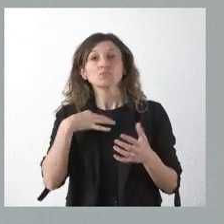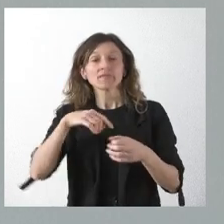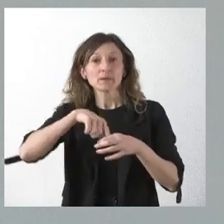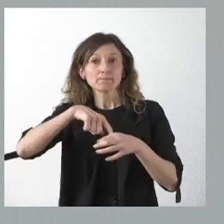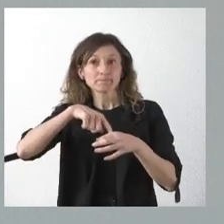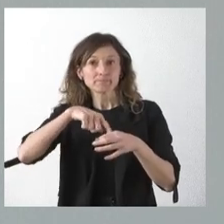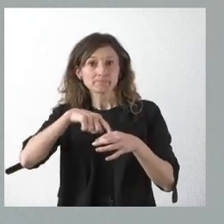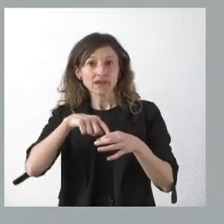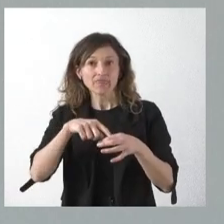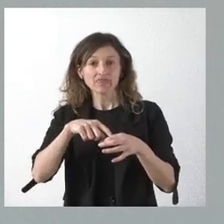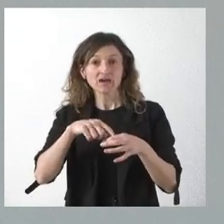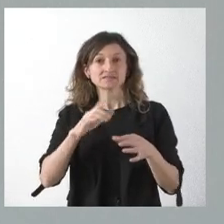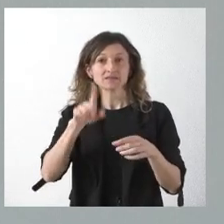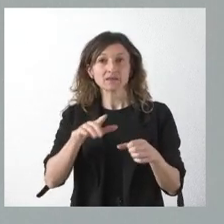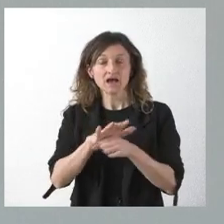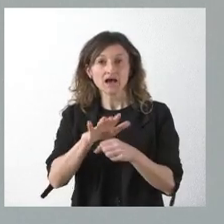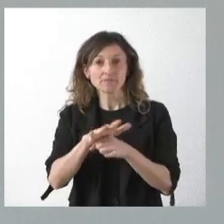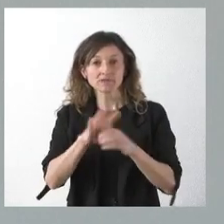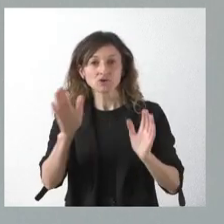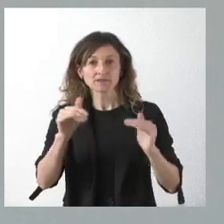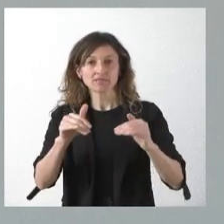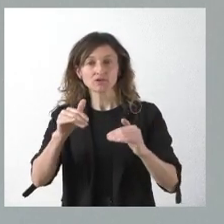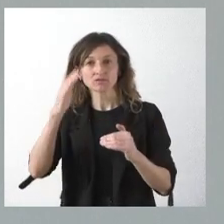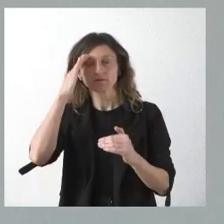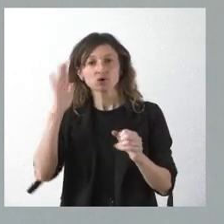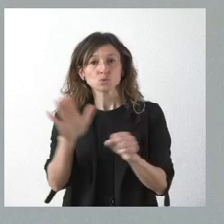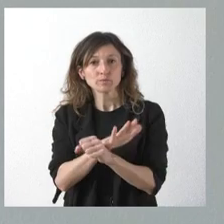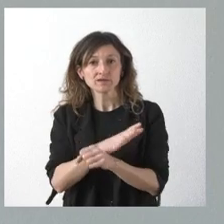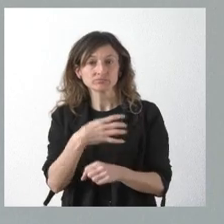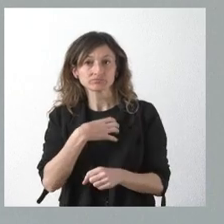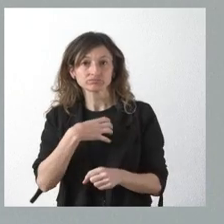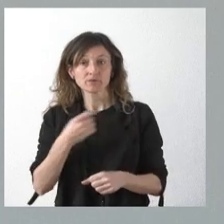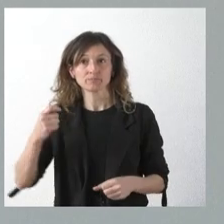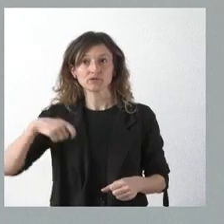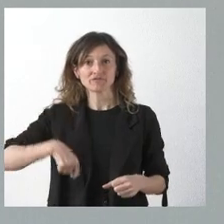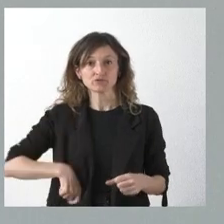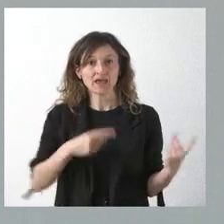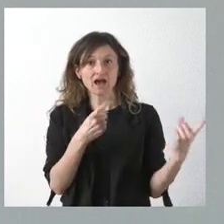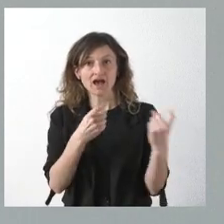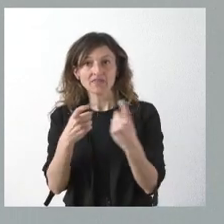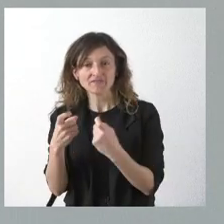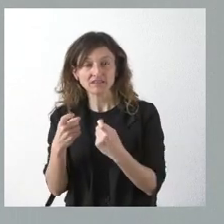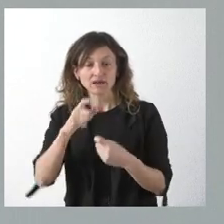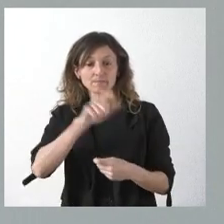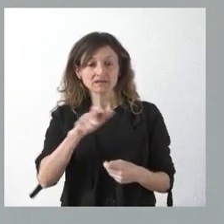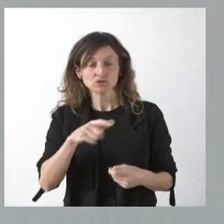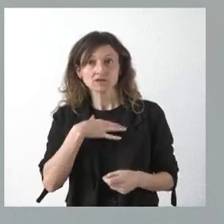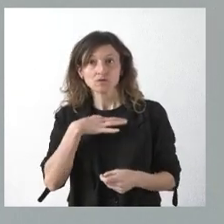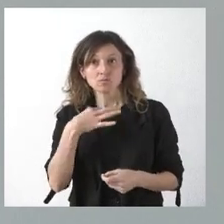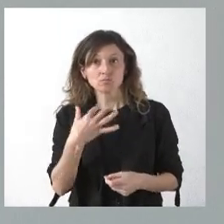incluso en el ámbito de atención primaria, que queden sin cubrir de unos profesionales que precisamos, de unas personas que podrían estar